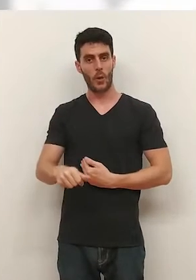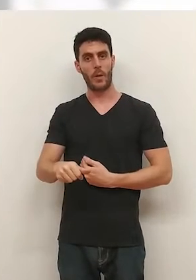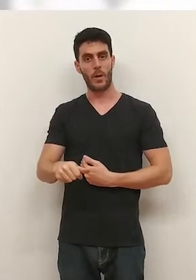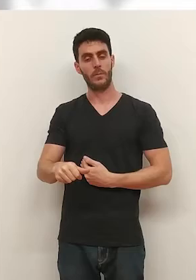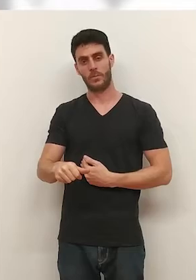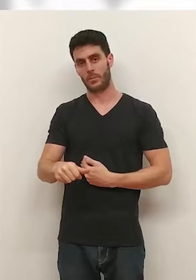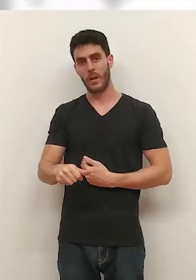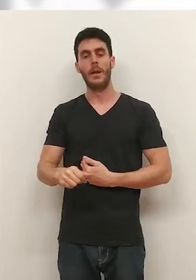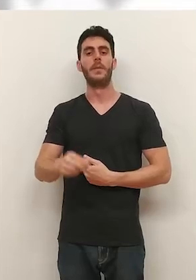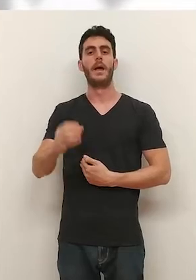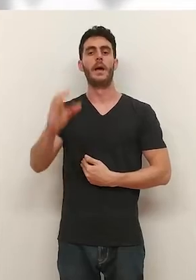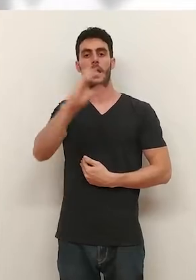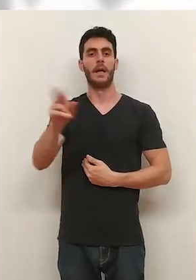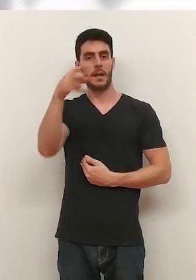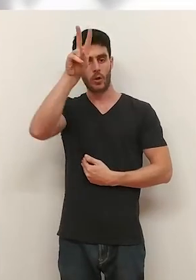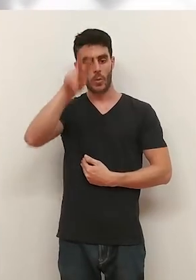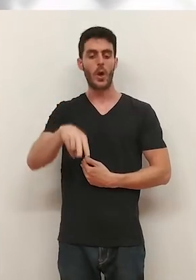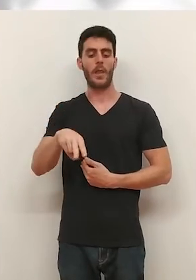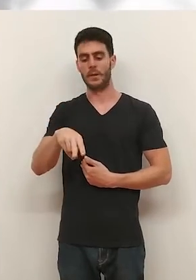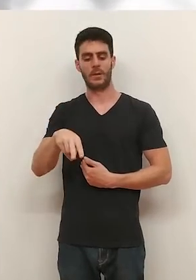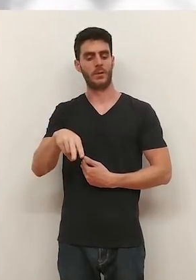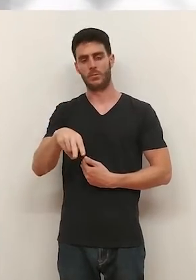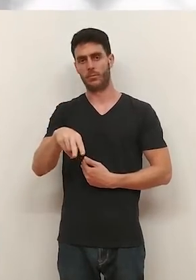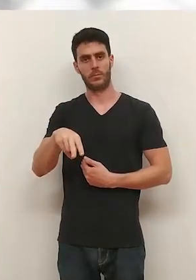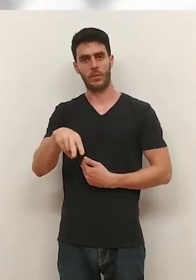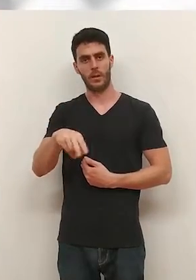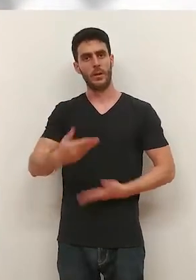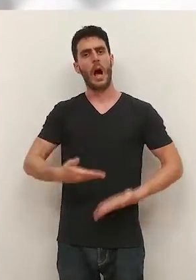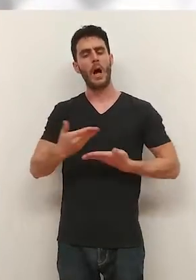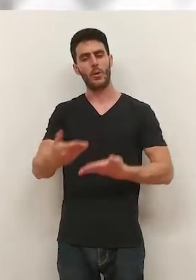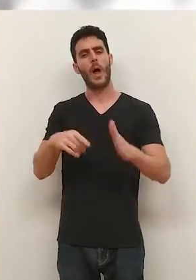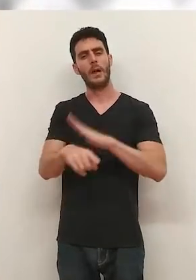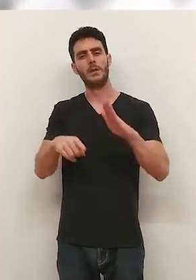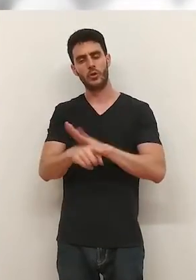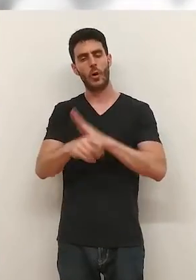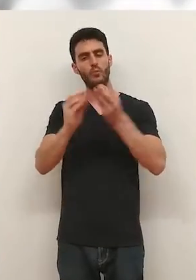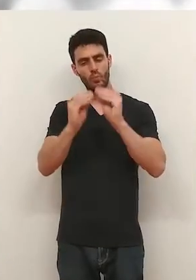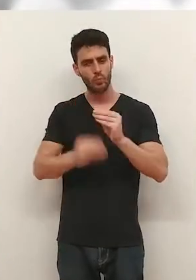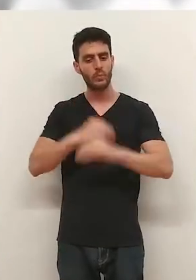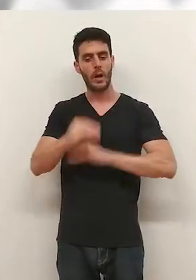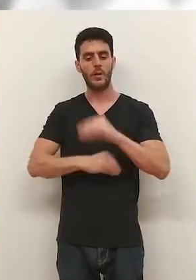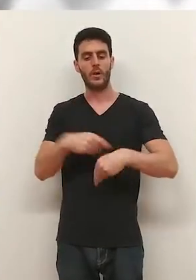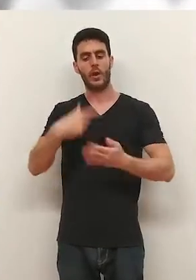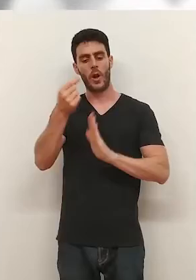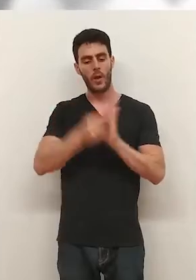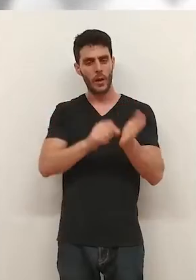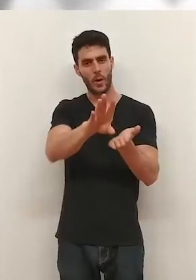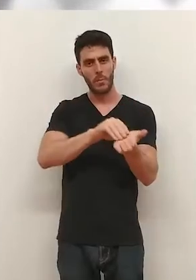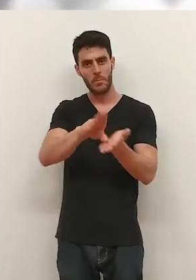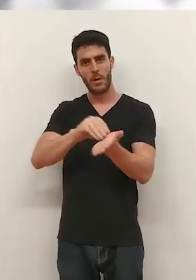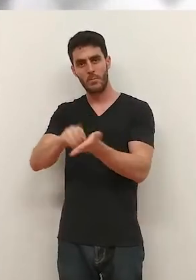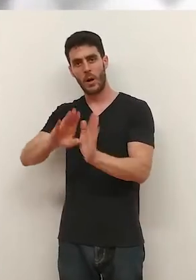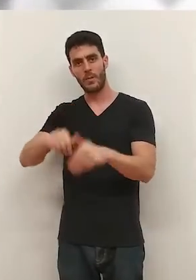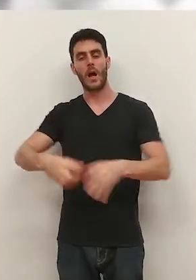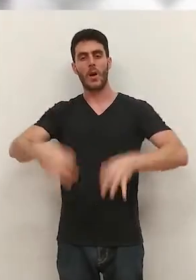denunció el robo de su billetera digital de criptomonedas, una billetera que había creado con la ayuda de un asesor. Y fueron los datos recopilados por